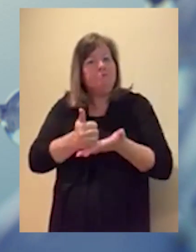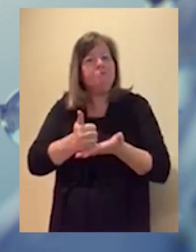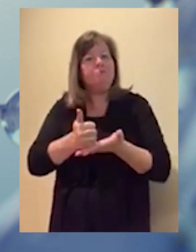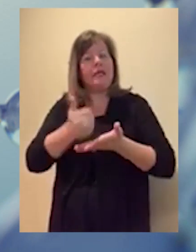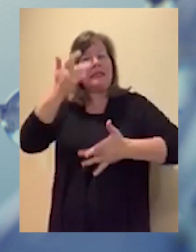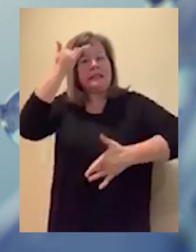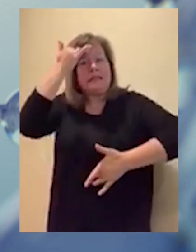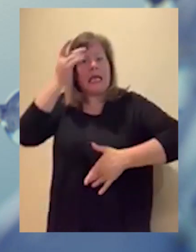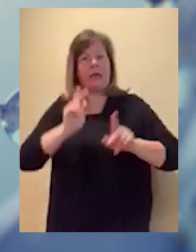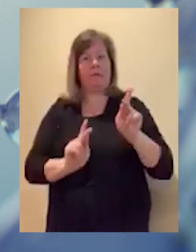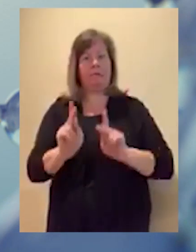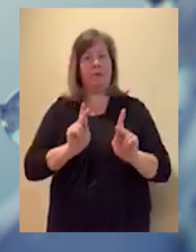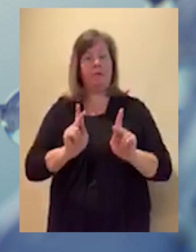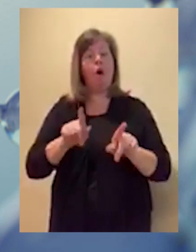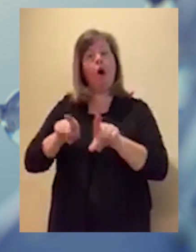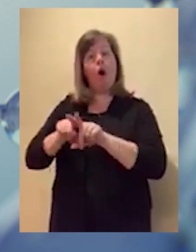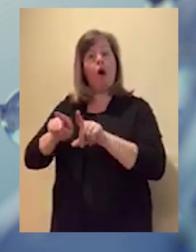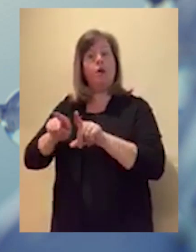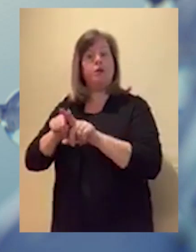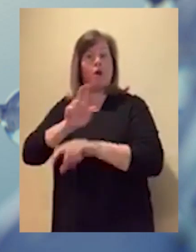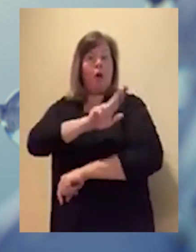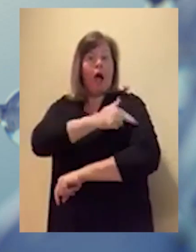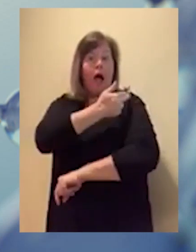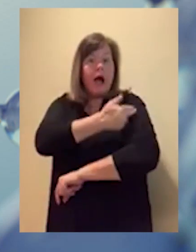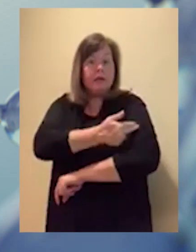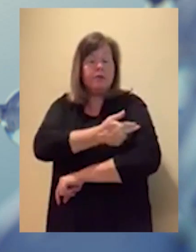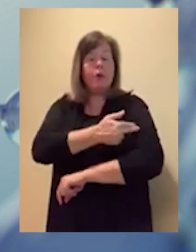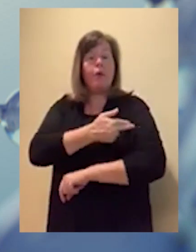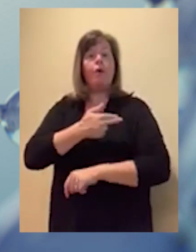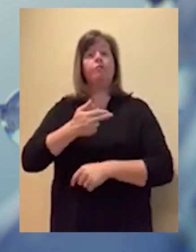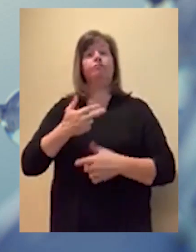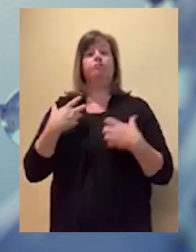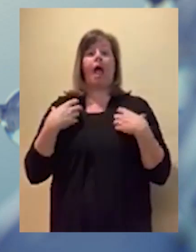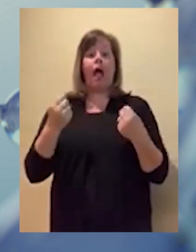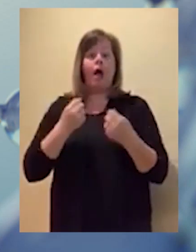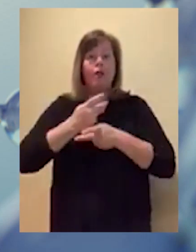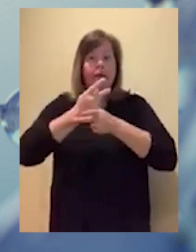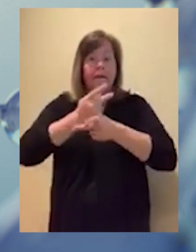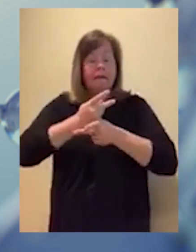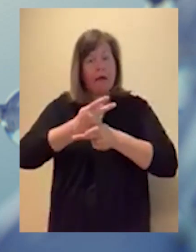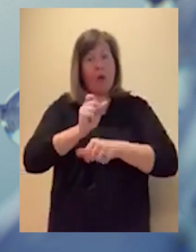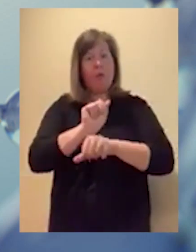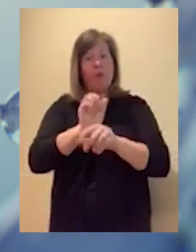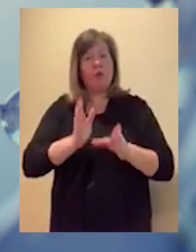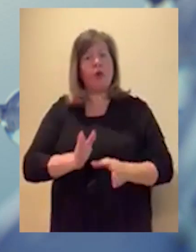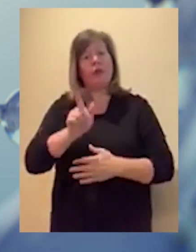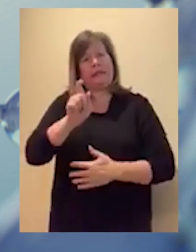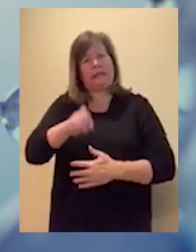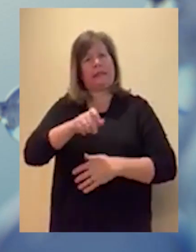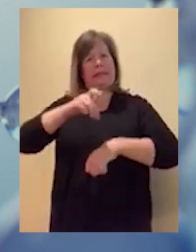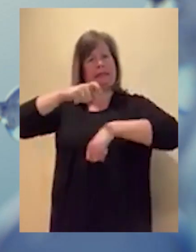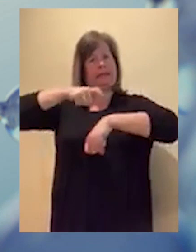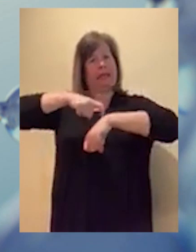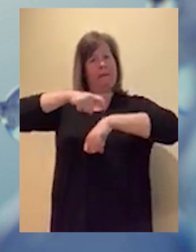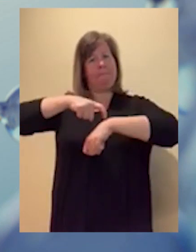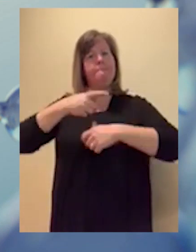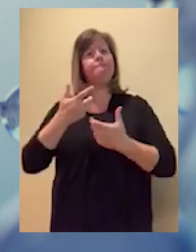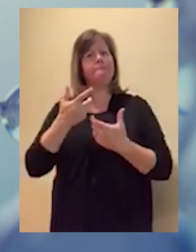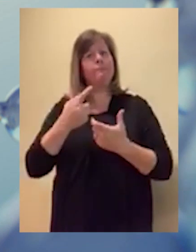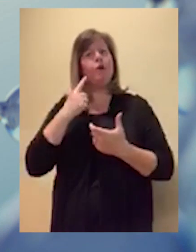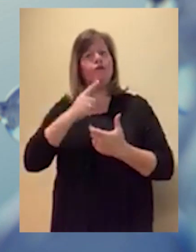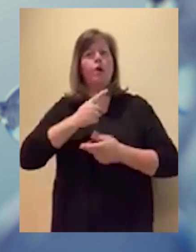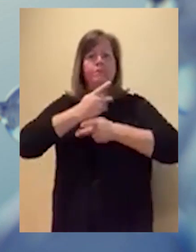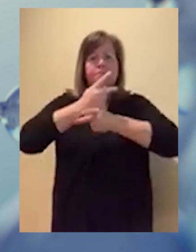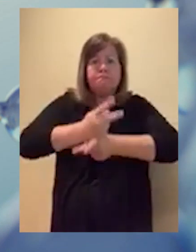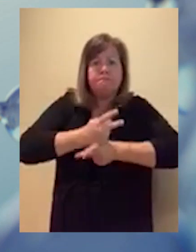trabajadores de la salud el tiempo y el espacio que necesitan lidiar con este virus y con todas las demás cosas